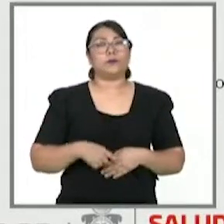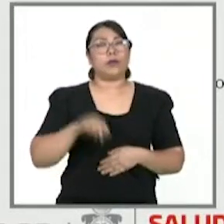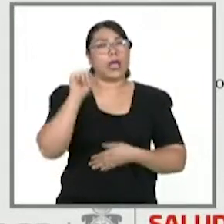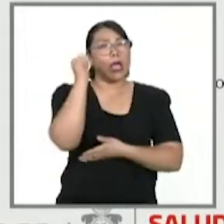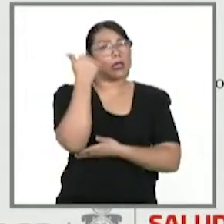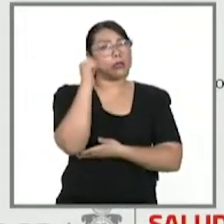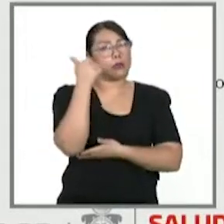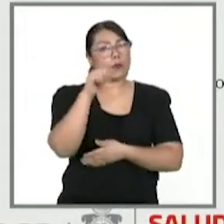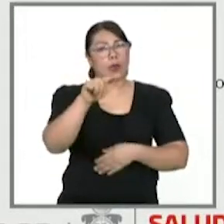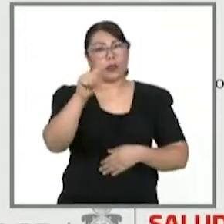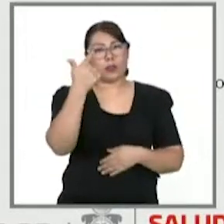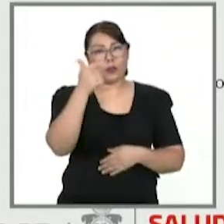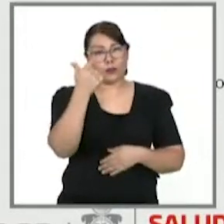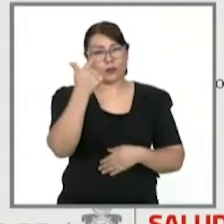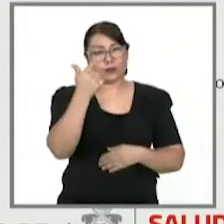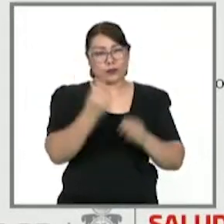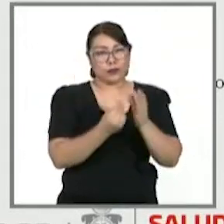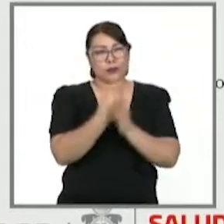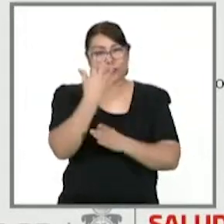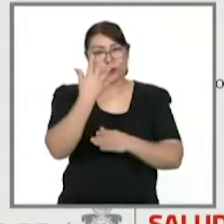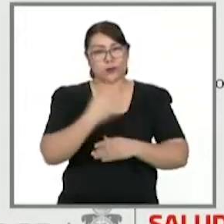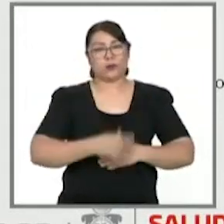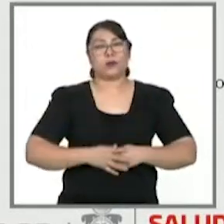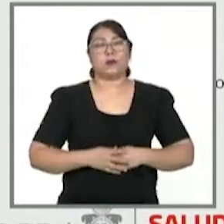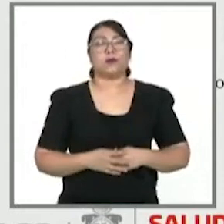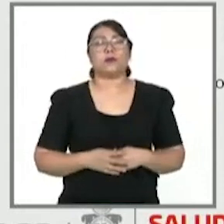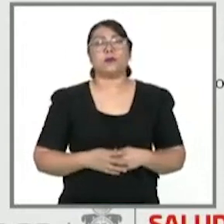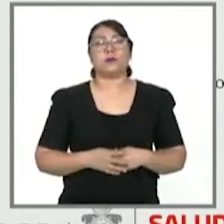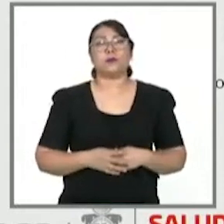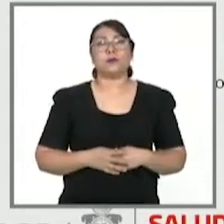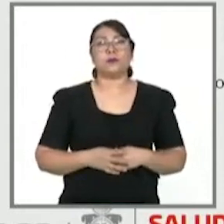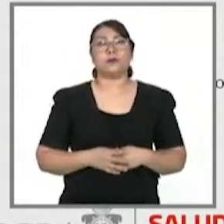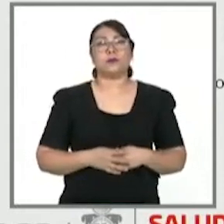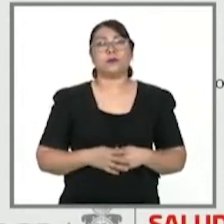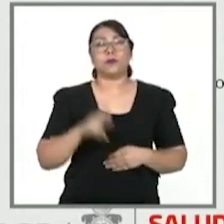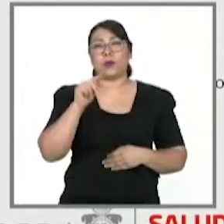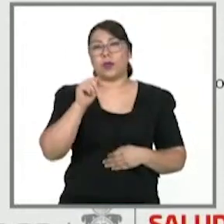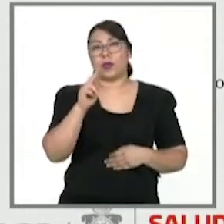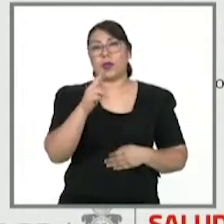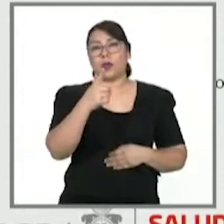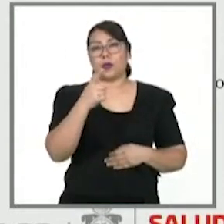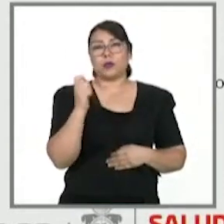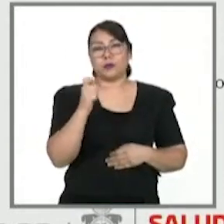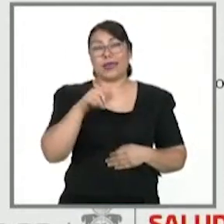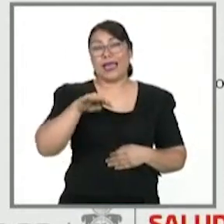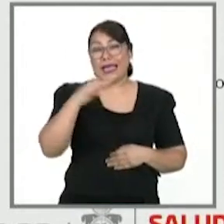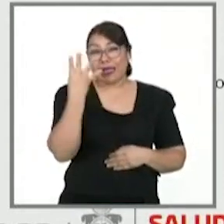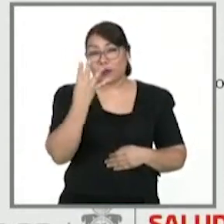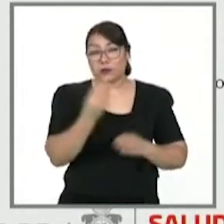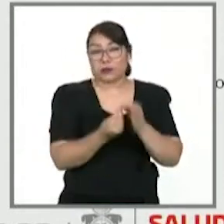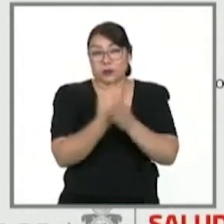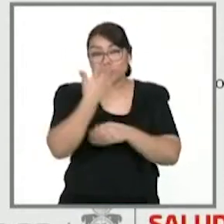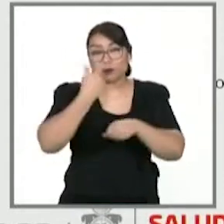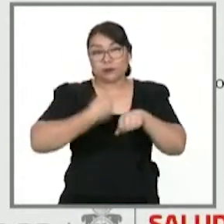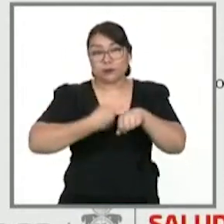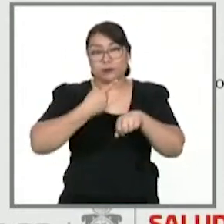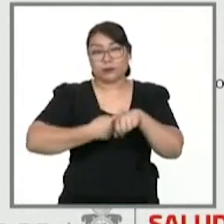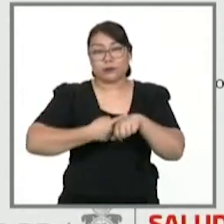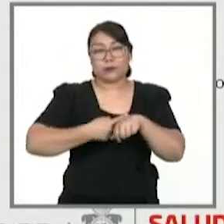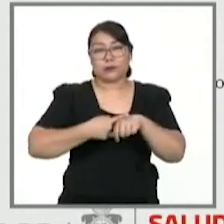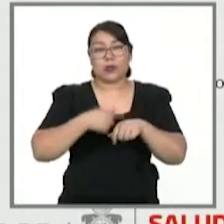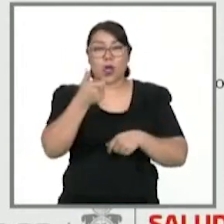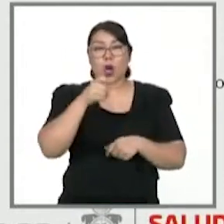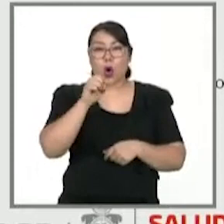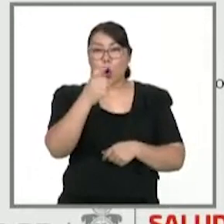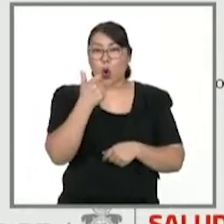Tzompa, 12 casos nuevos. San Juan Bautista Tuztepec, 14 casos nuevos. Santa Cruz,